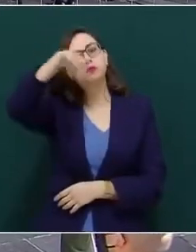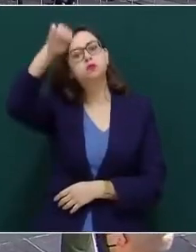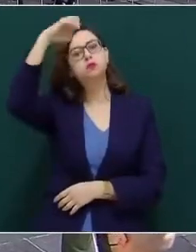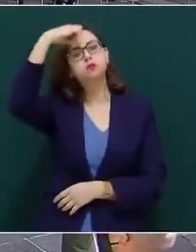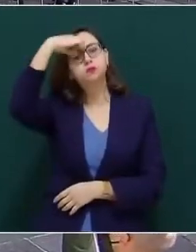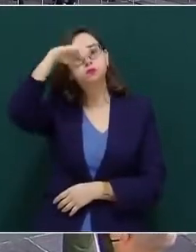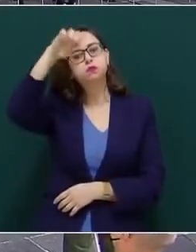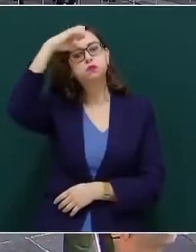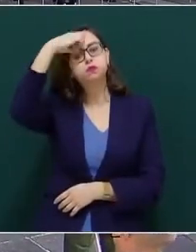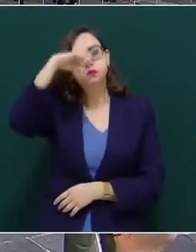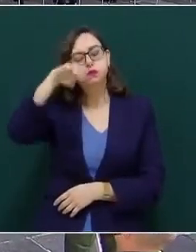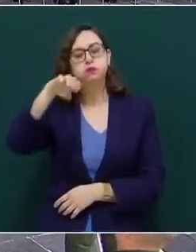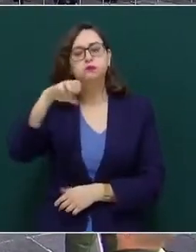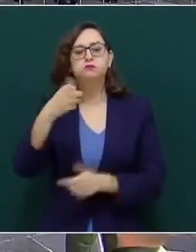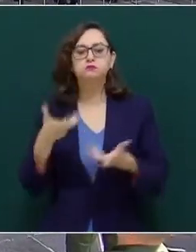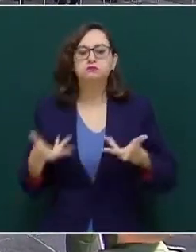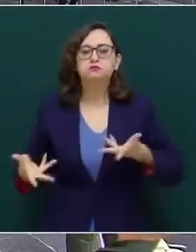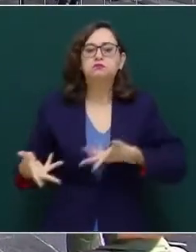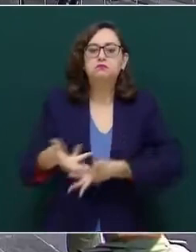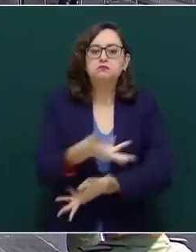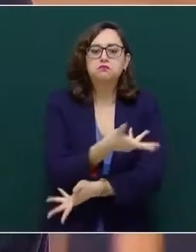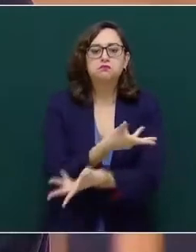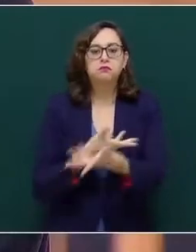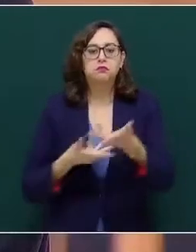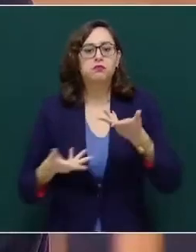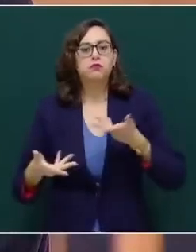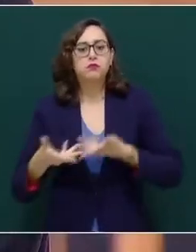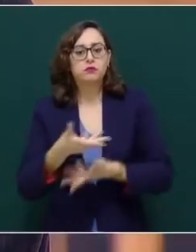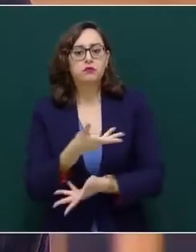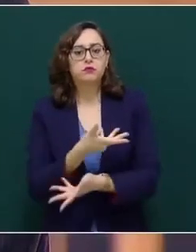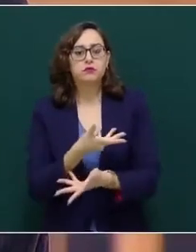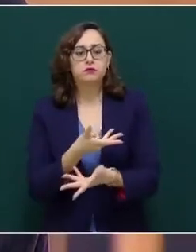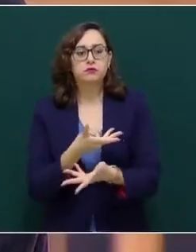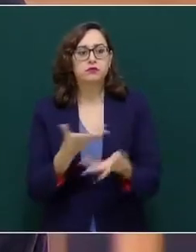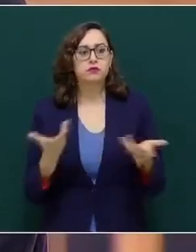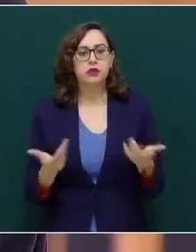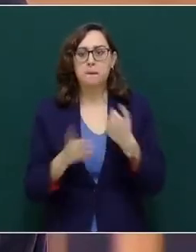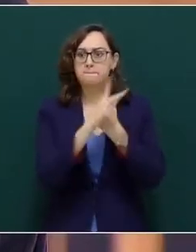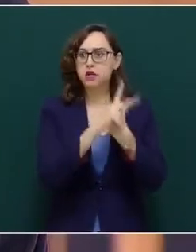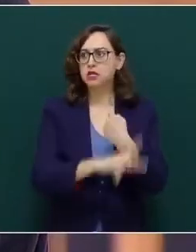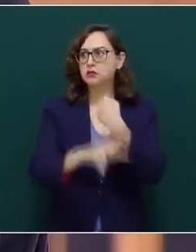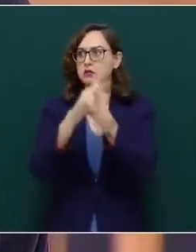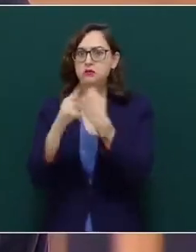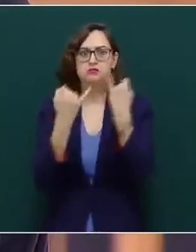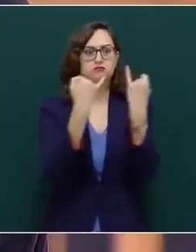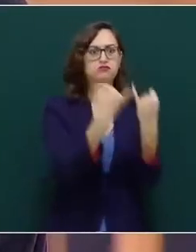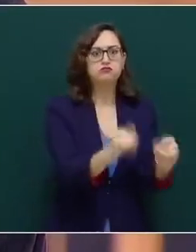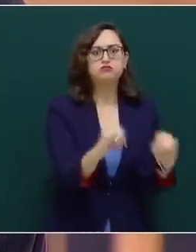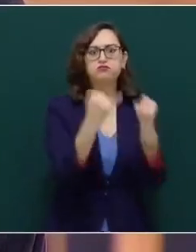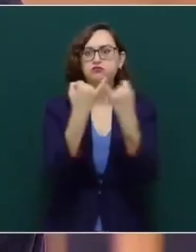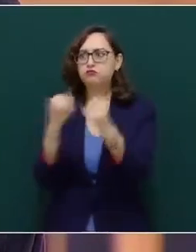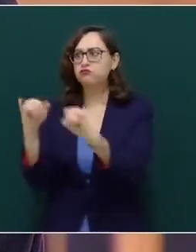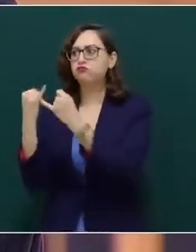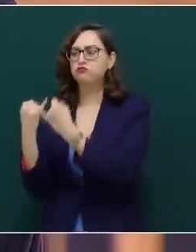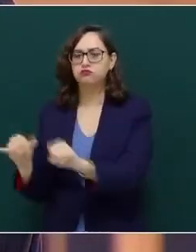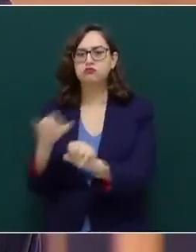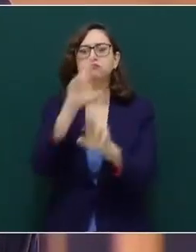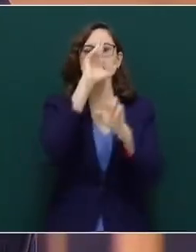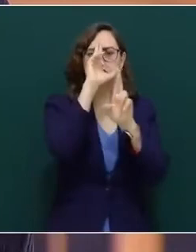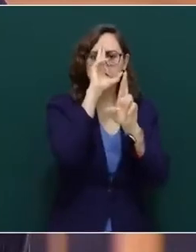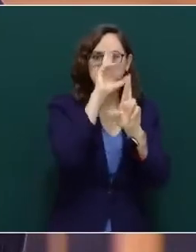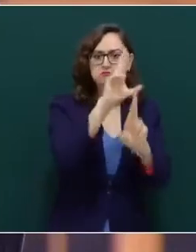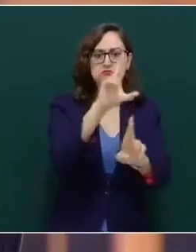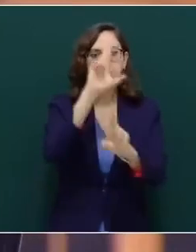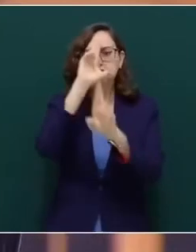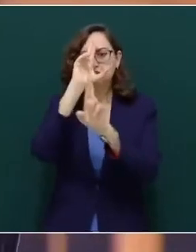económica con respeto a nuestra soberanía que hemos puesto en